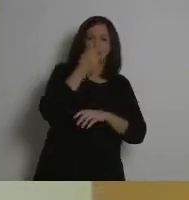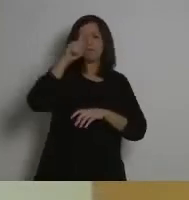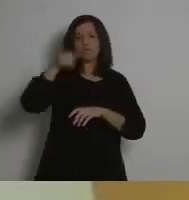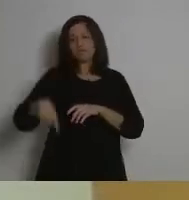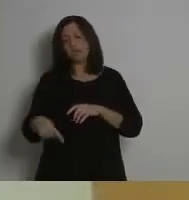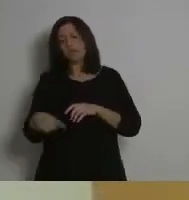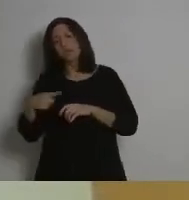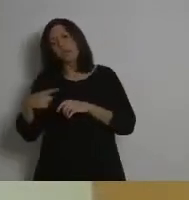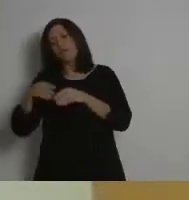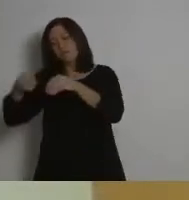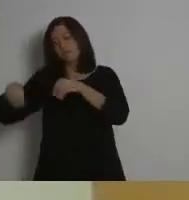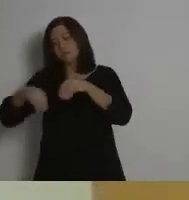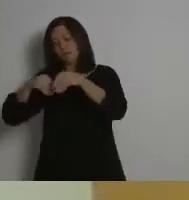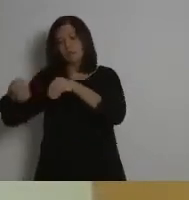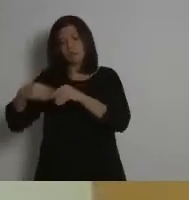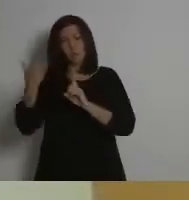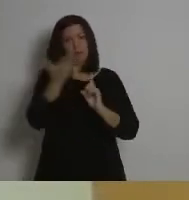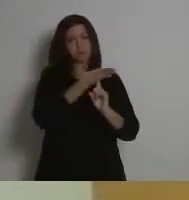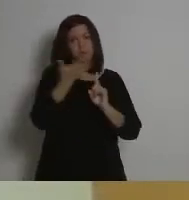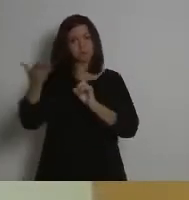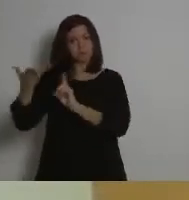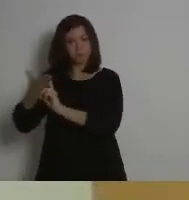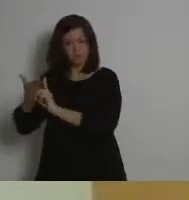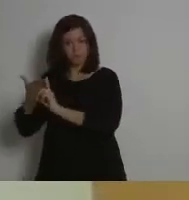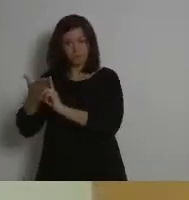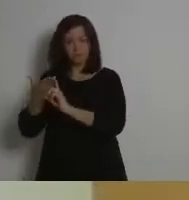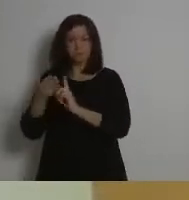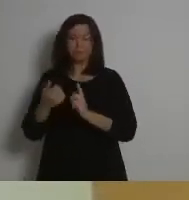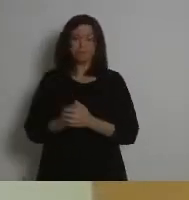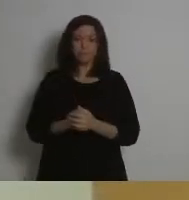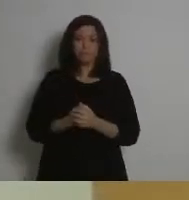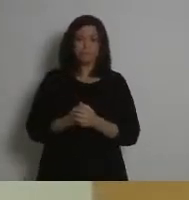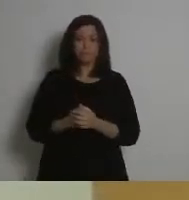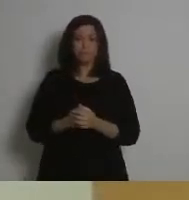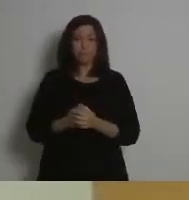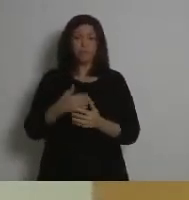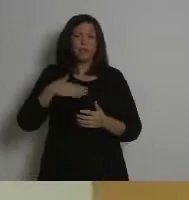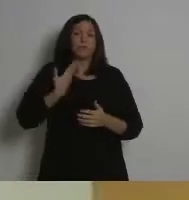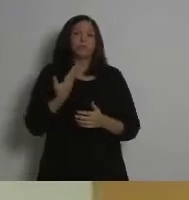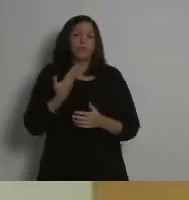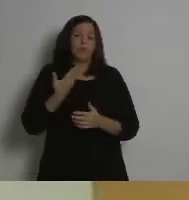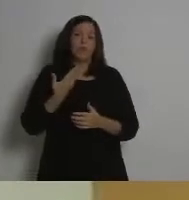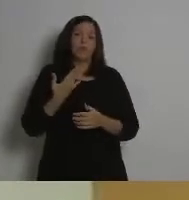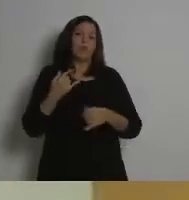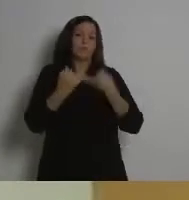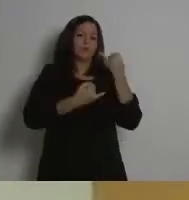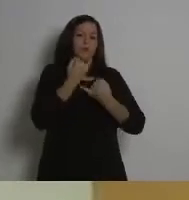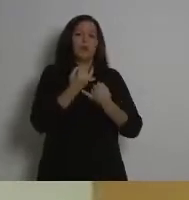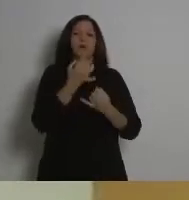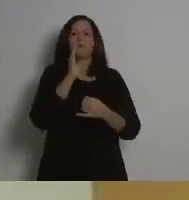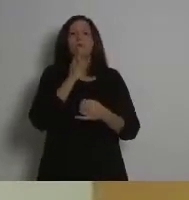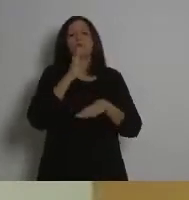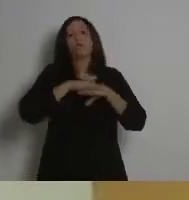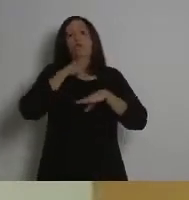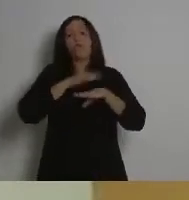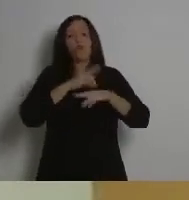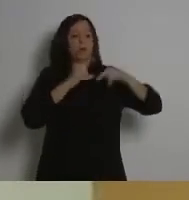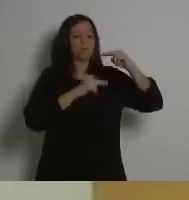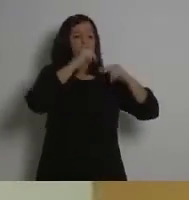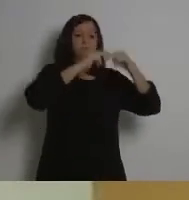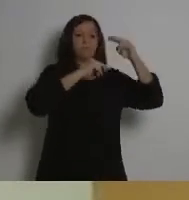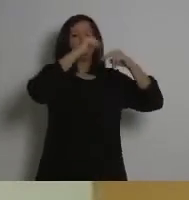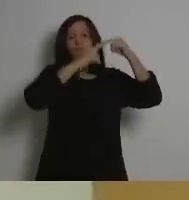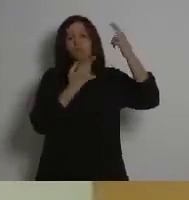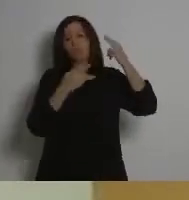personas que se dedican a una actividad imprescindible para nuestra alimentación y la gestión del territorio. Las